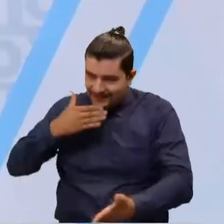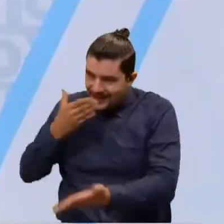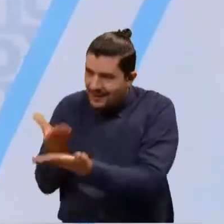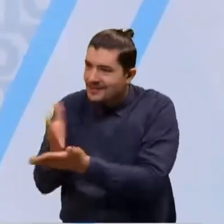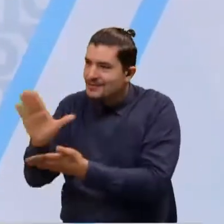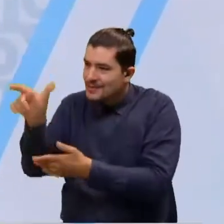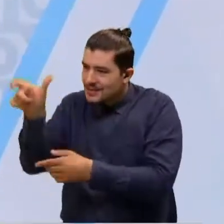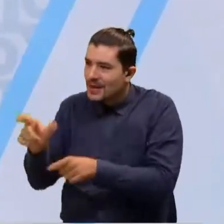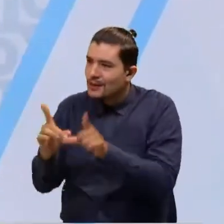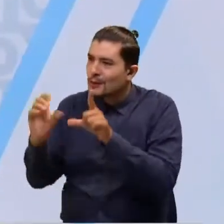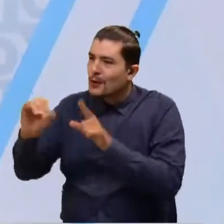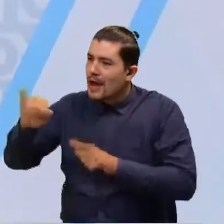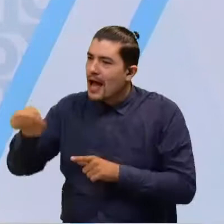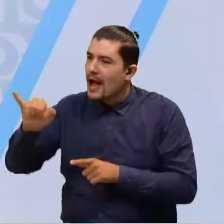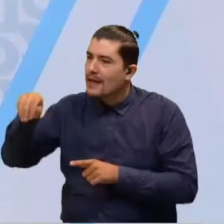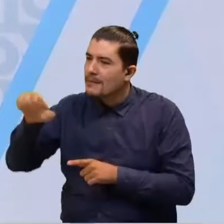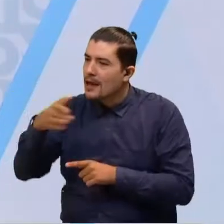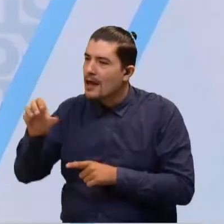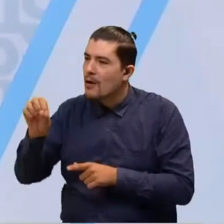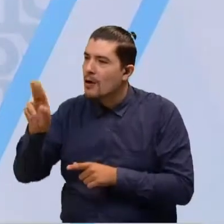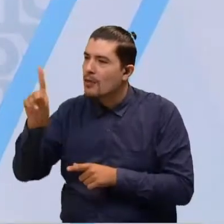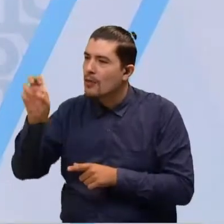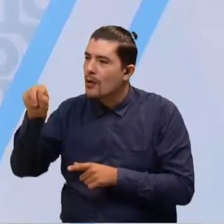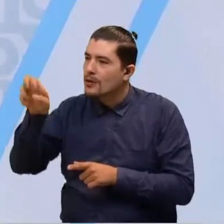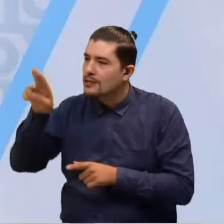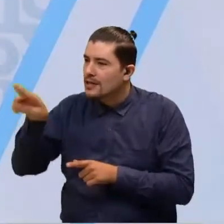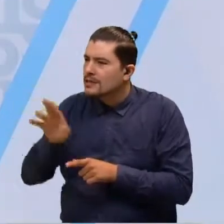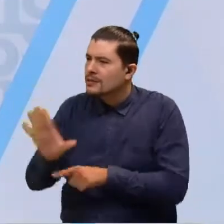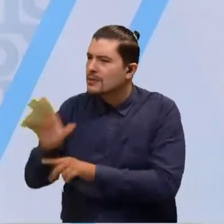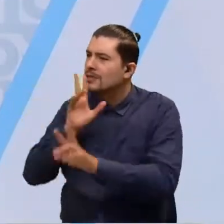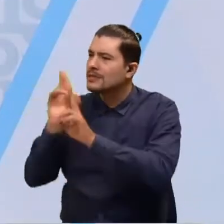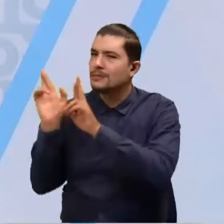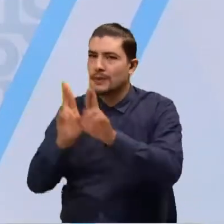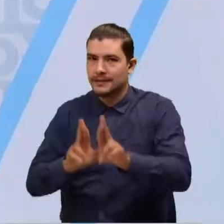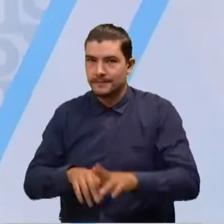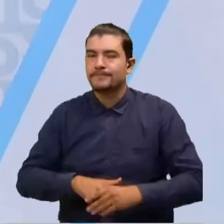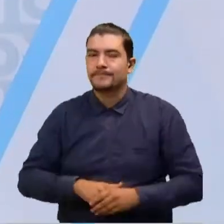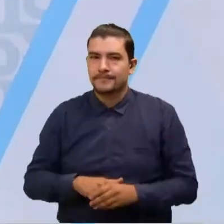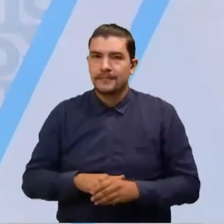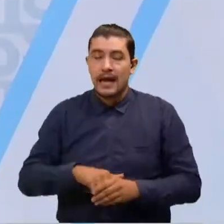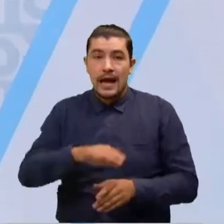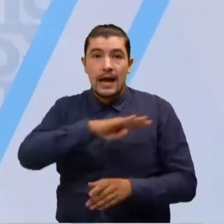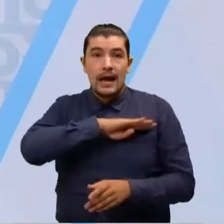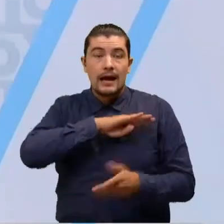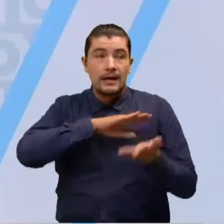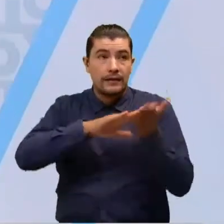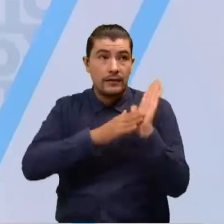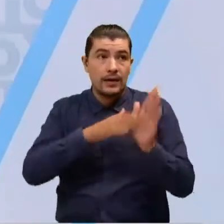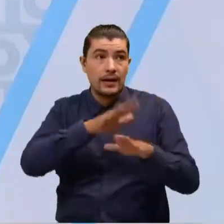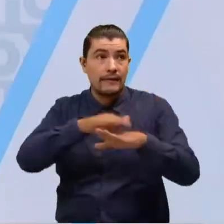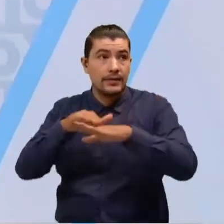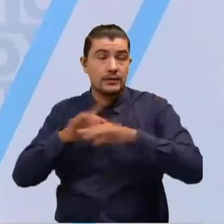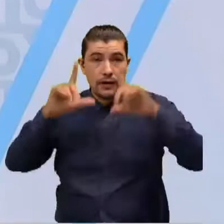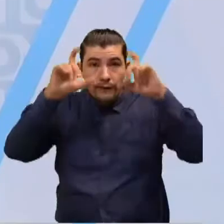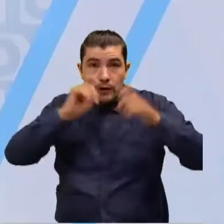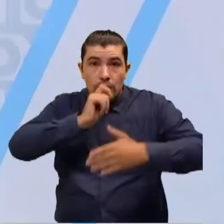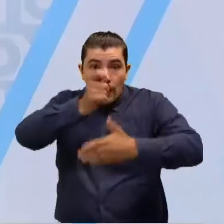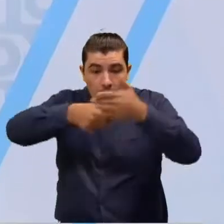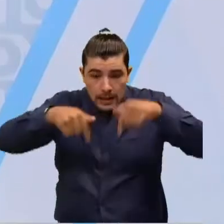al doctor Jaime Ordóñez por su respuesta. Definitivamente, según la Alcaldía de Florida Blanca, no se van a colocar